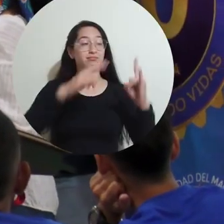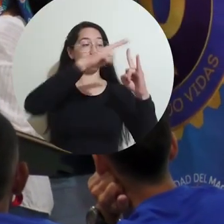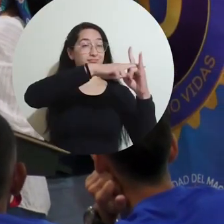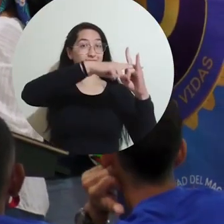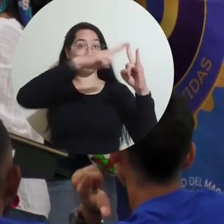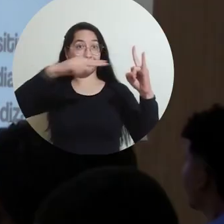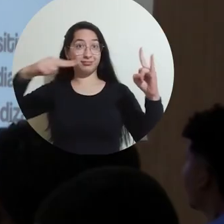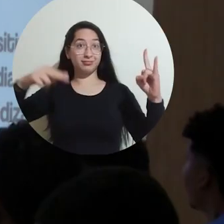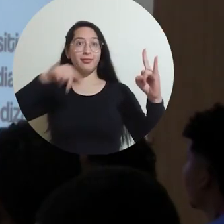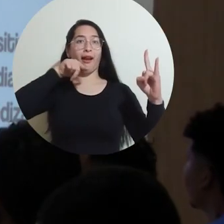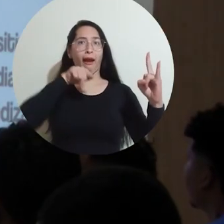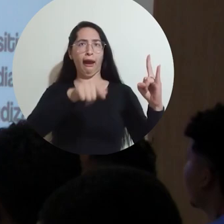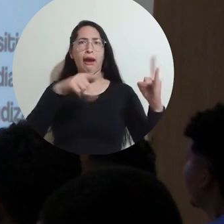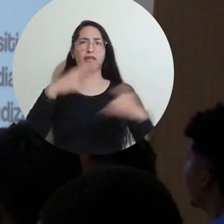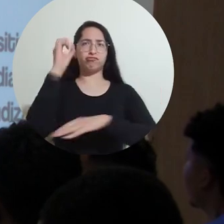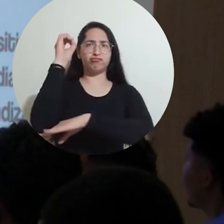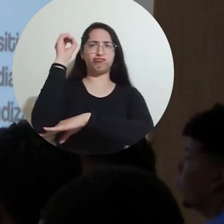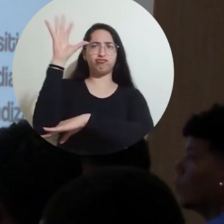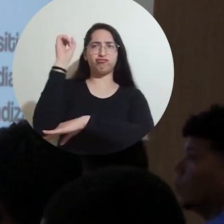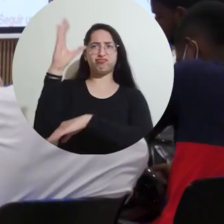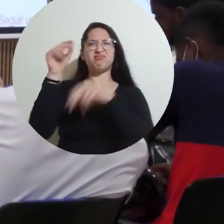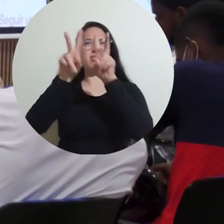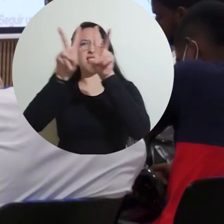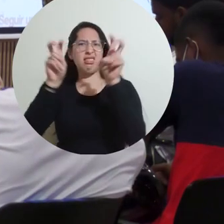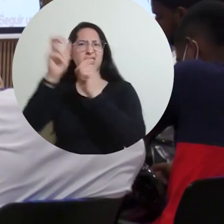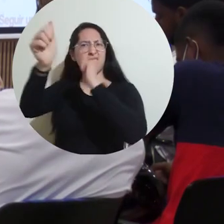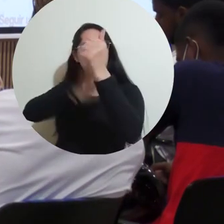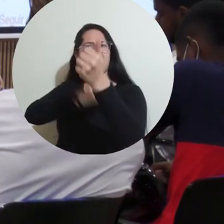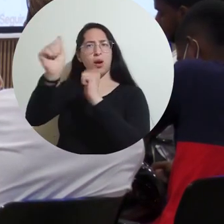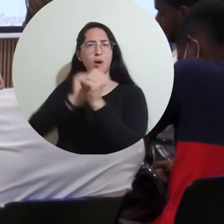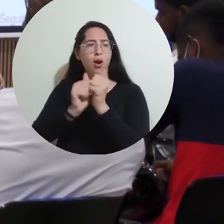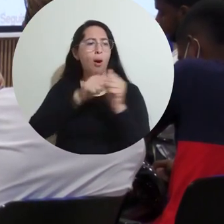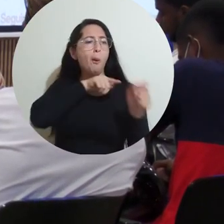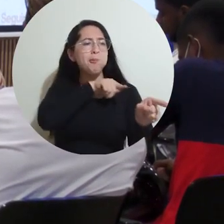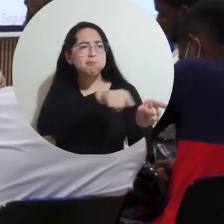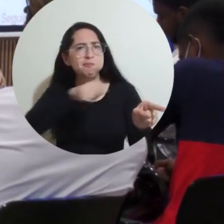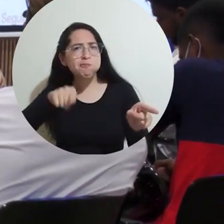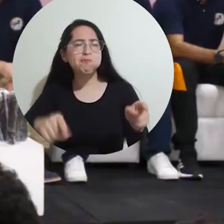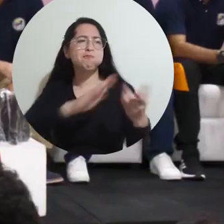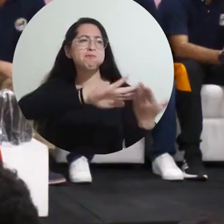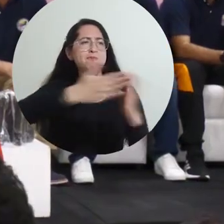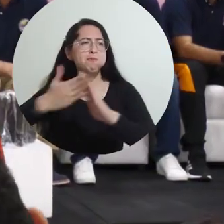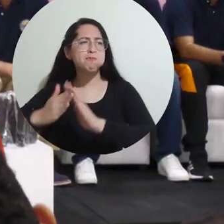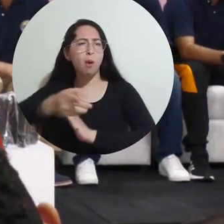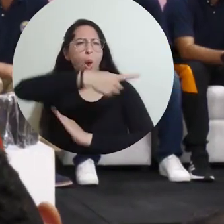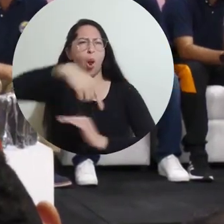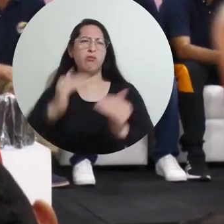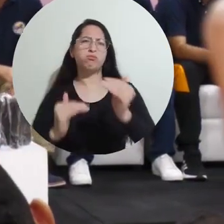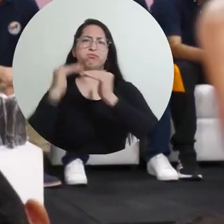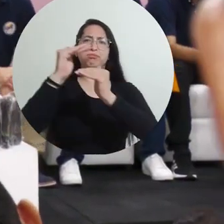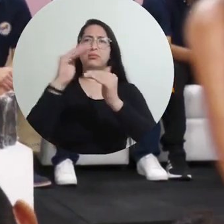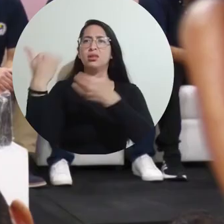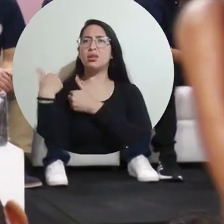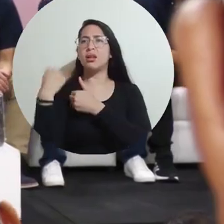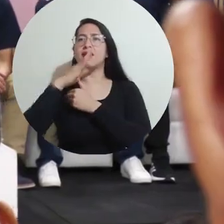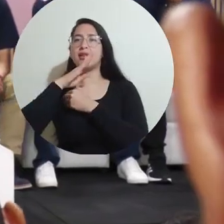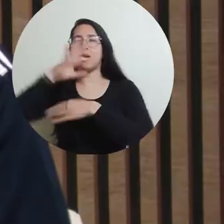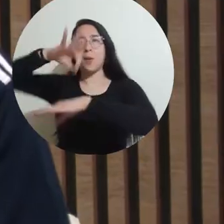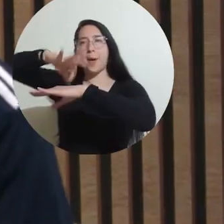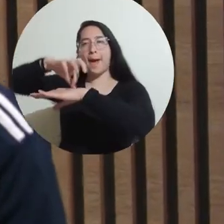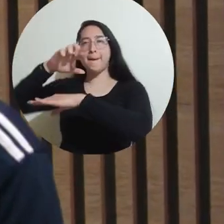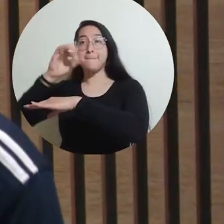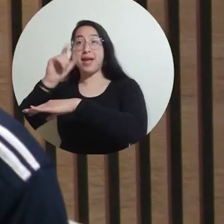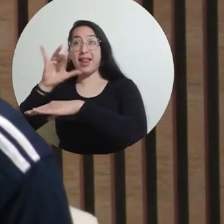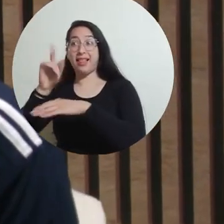En la Universidad del Magdalena se llevó a cabo la conferencia deportiva denominada Comunidades de Alto Rendimiento, organizada por la